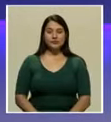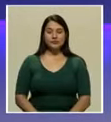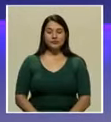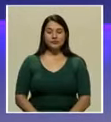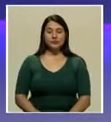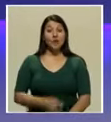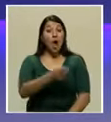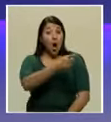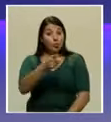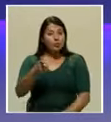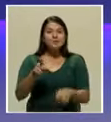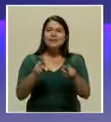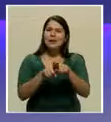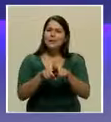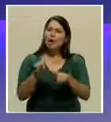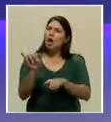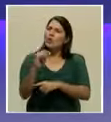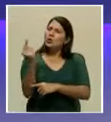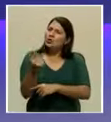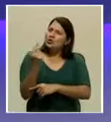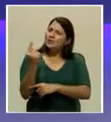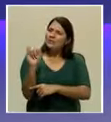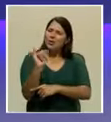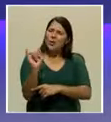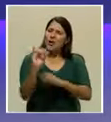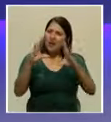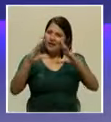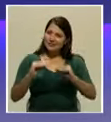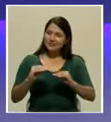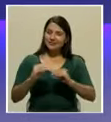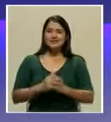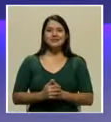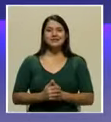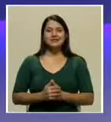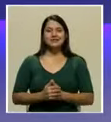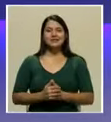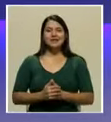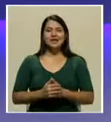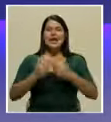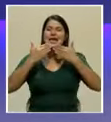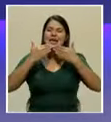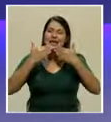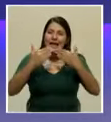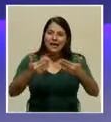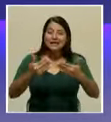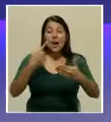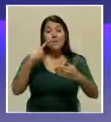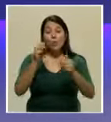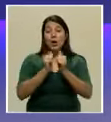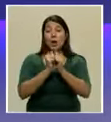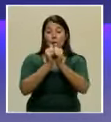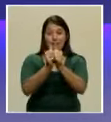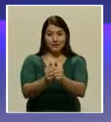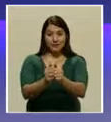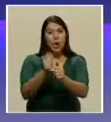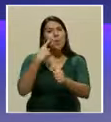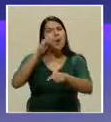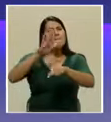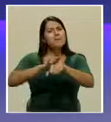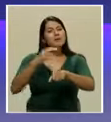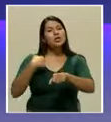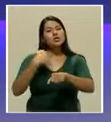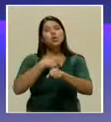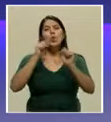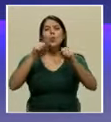Y a ustedes también, como siempre, como todas las noches, las gracias por acompañarnos, por dejarnos